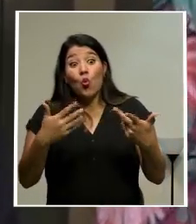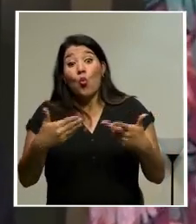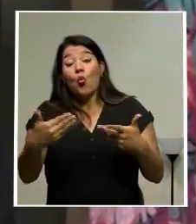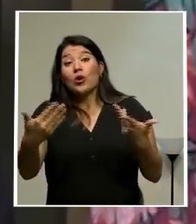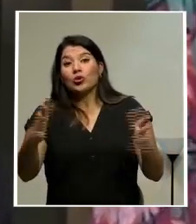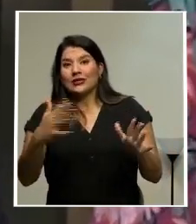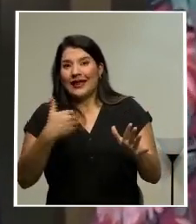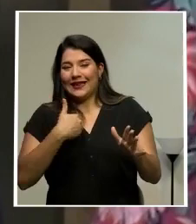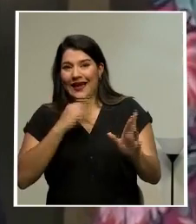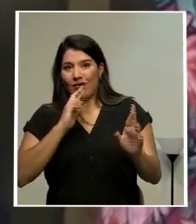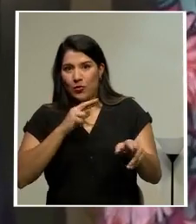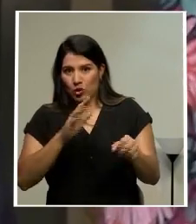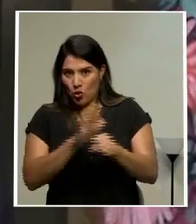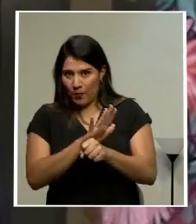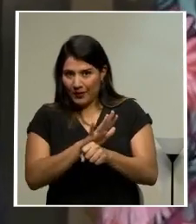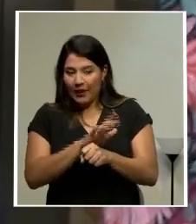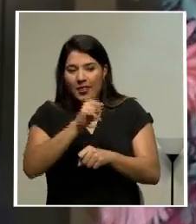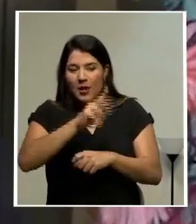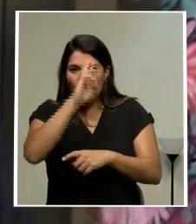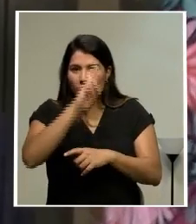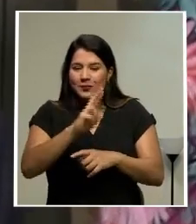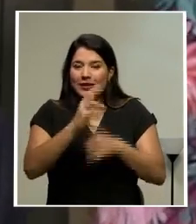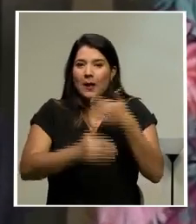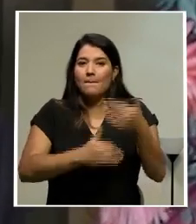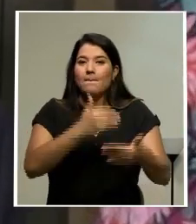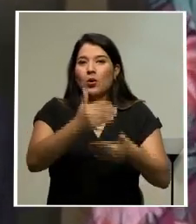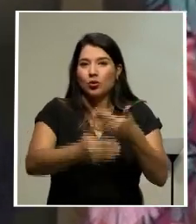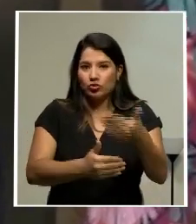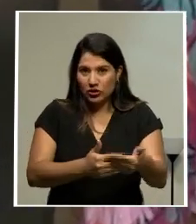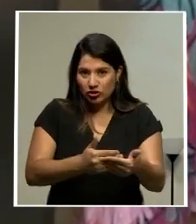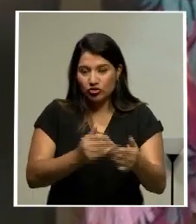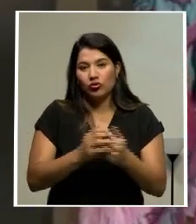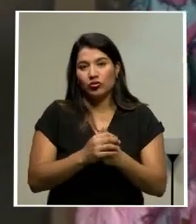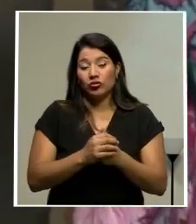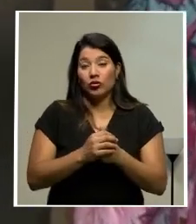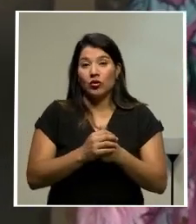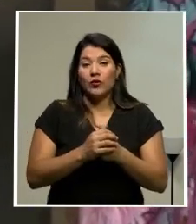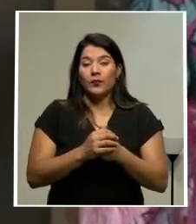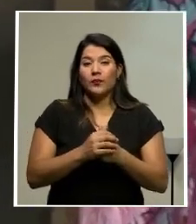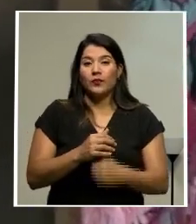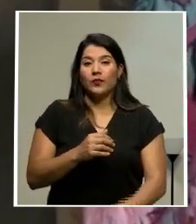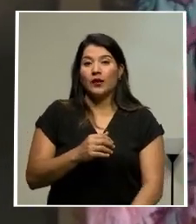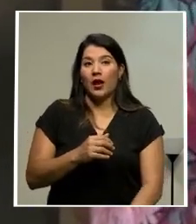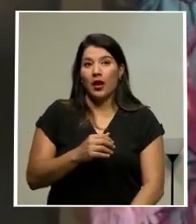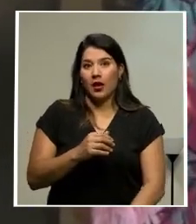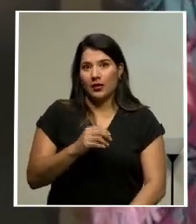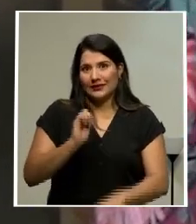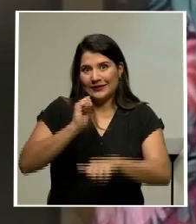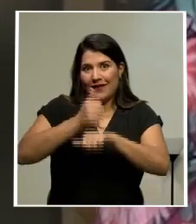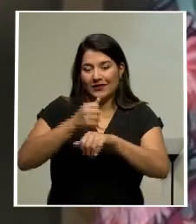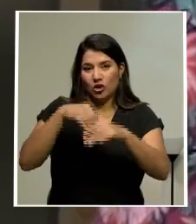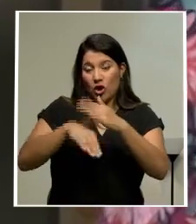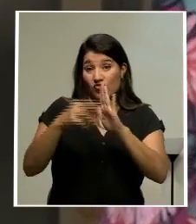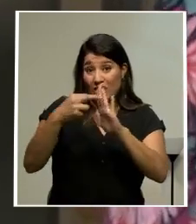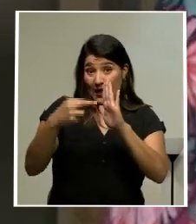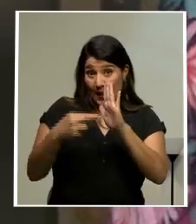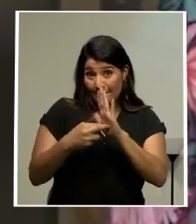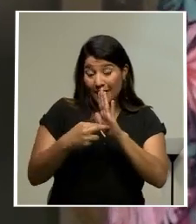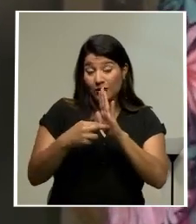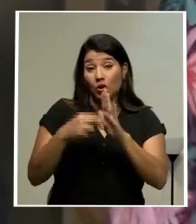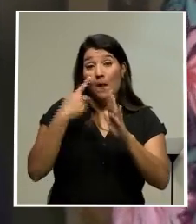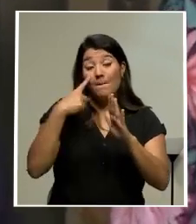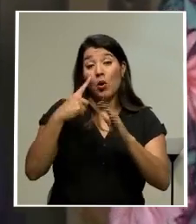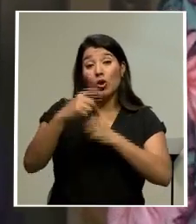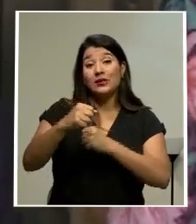hay todo un procedimiento que dicta lo que es el reglamento de la Asamblea Legislativa para poder tratar